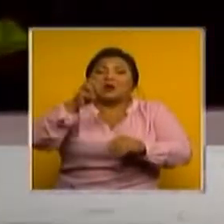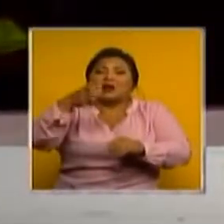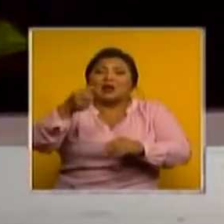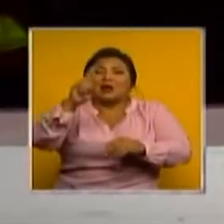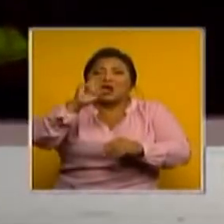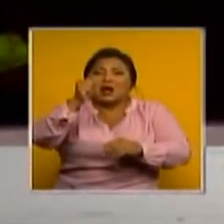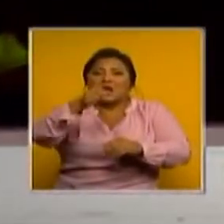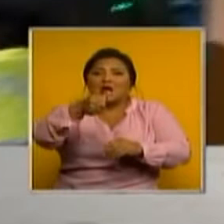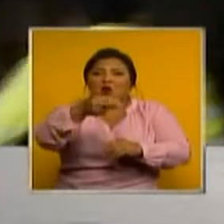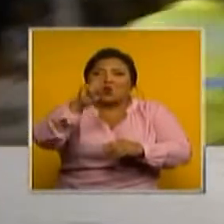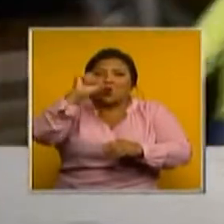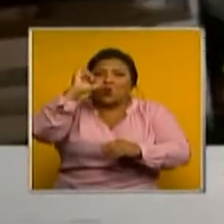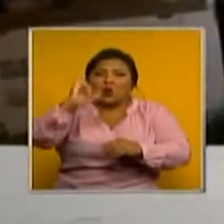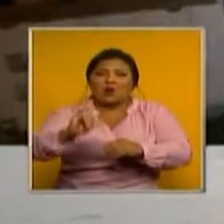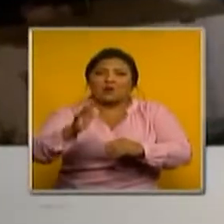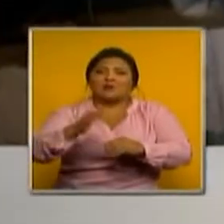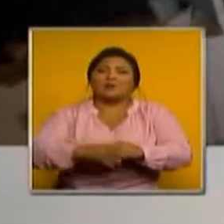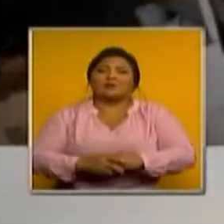Caraguay.